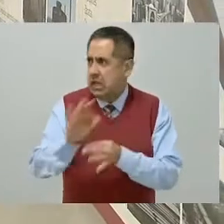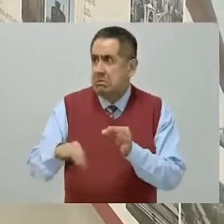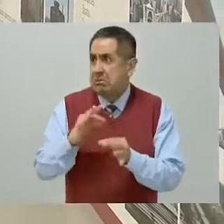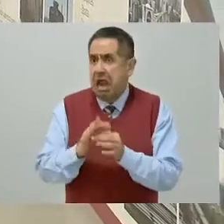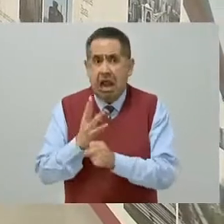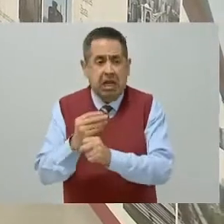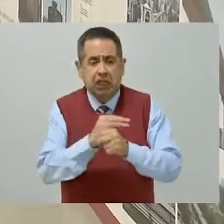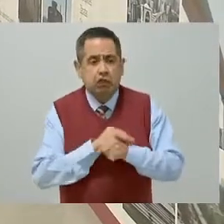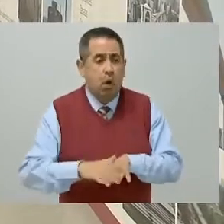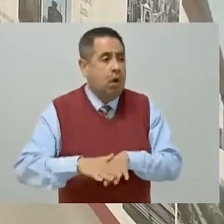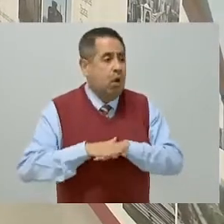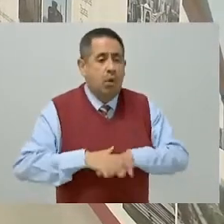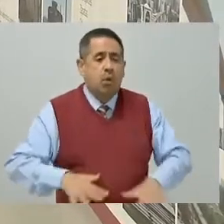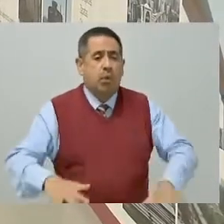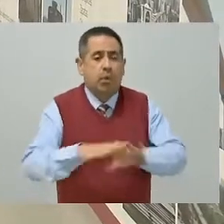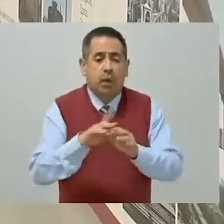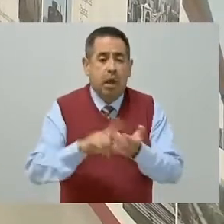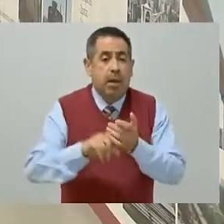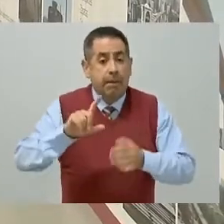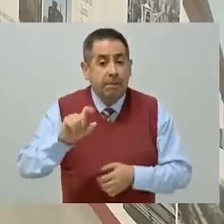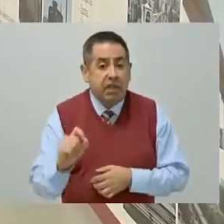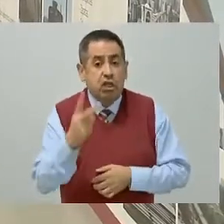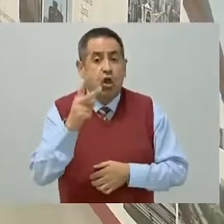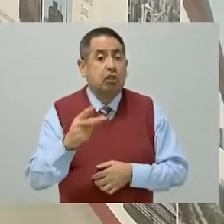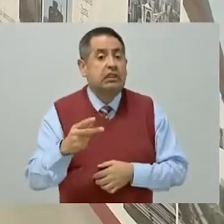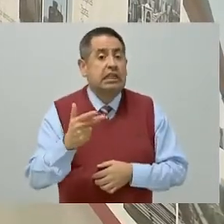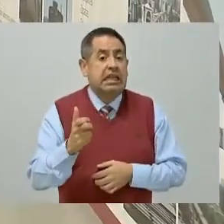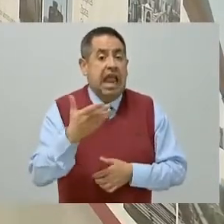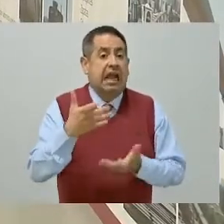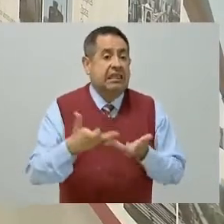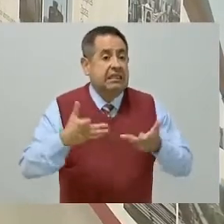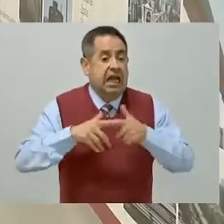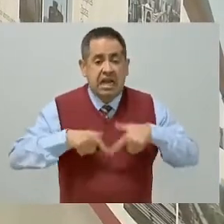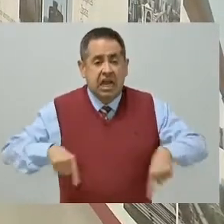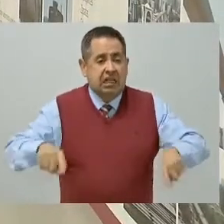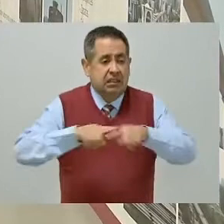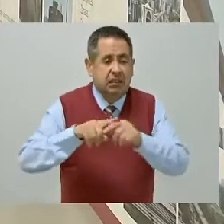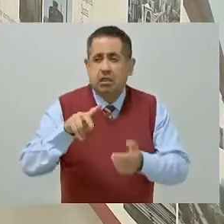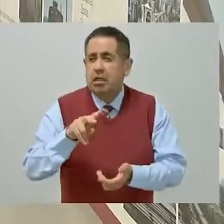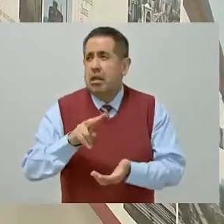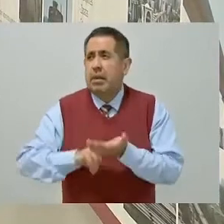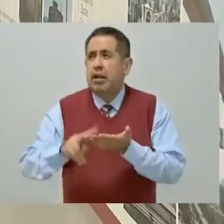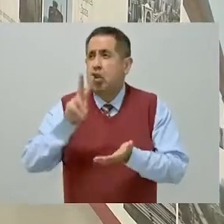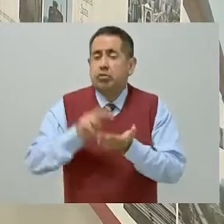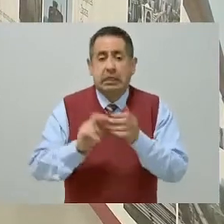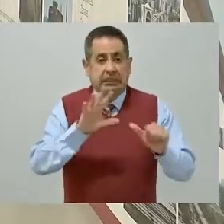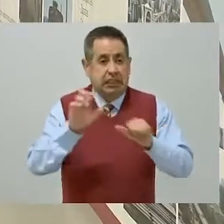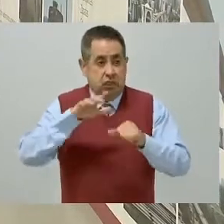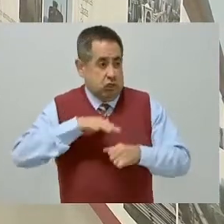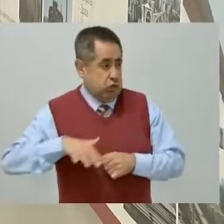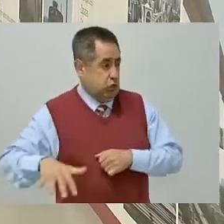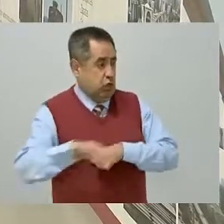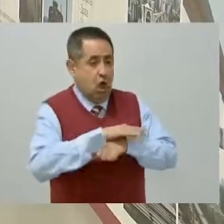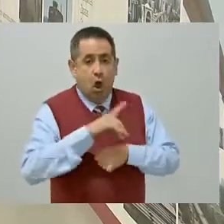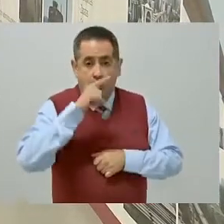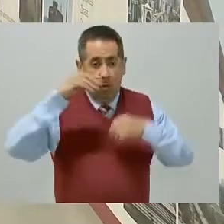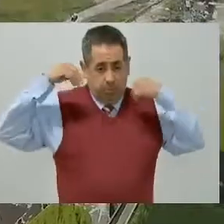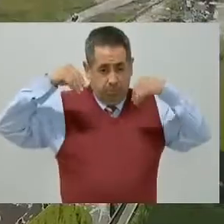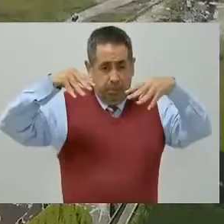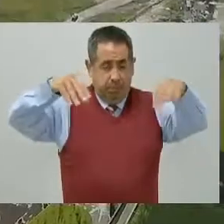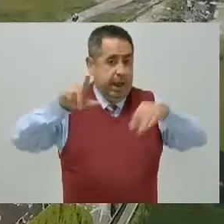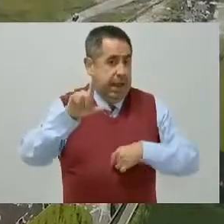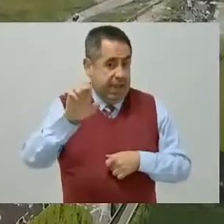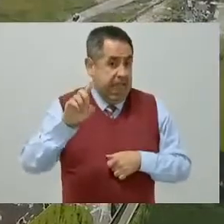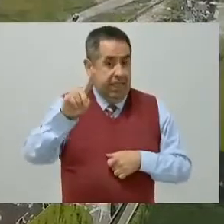Está construida una superficie de 22 hectáreas, tenemos un área verde de 2 mil 600, un sistema de iluminación con LED,